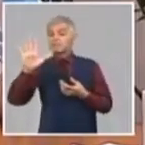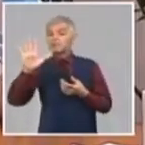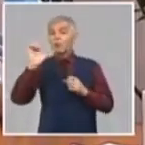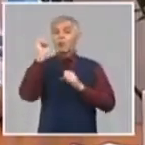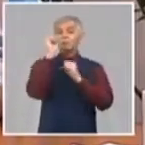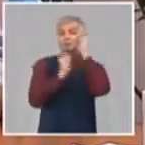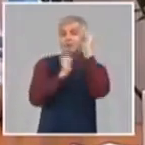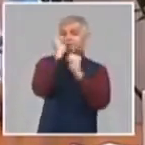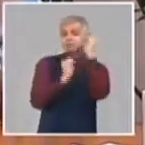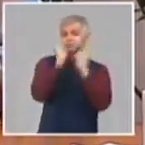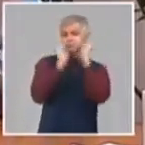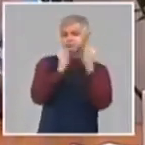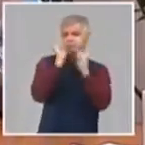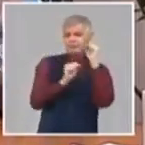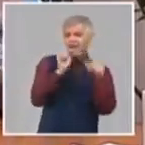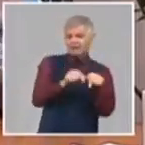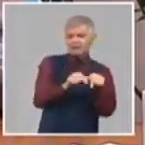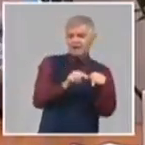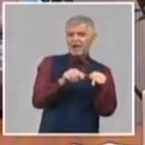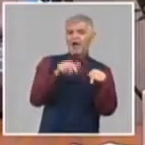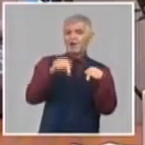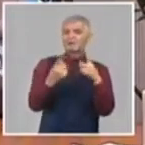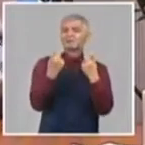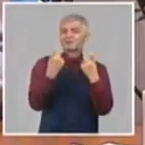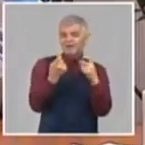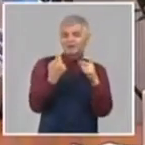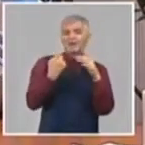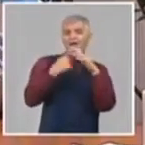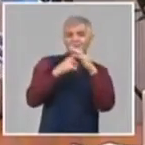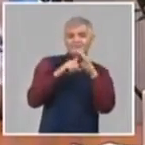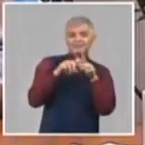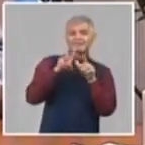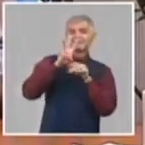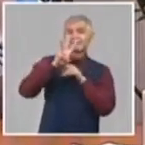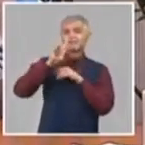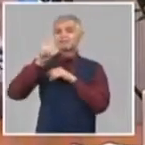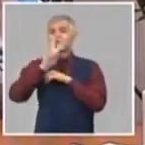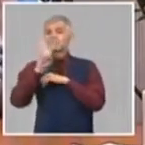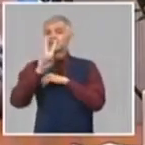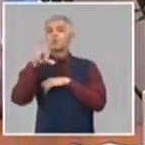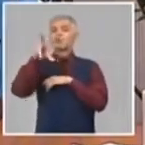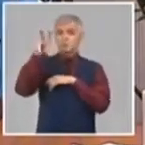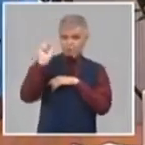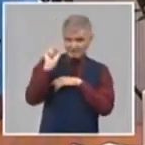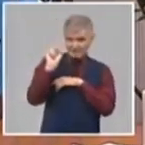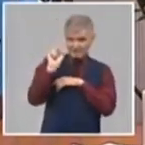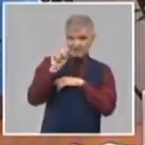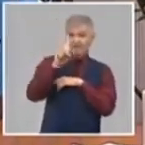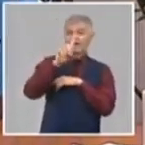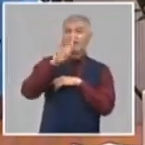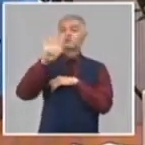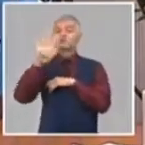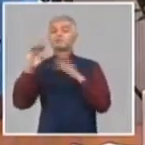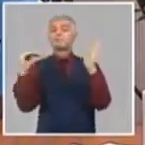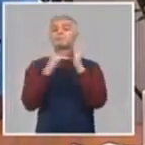Hay que hacer 22 plantas nuevas con un valor de 14 millones de pesos para producir lo que se explicaba ahí,